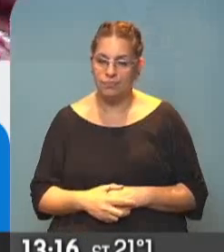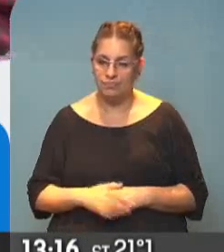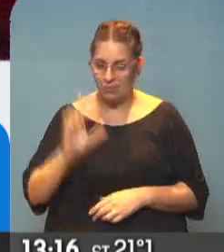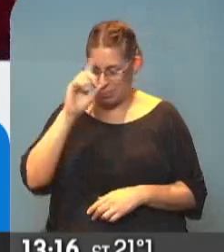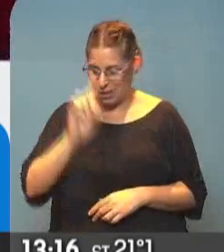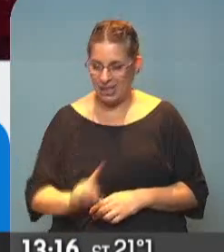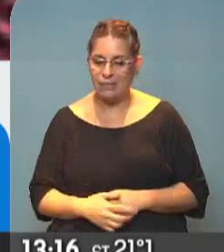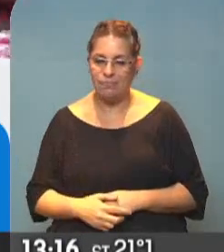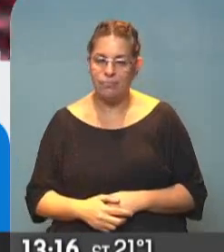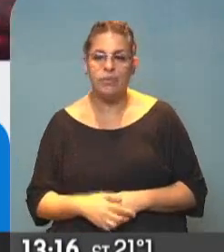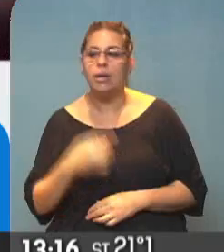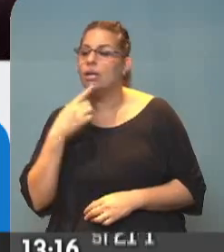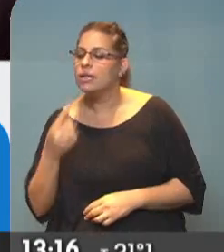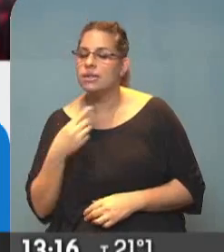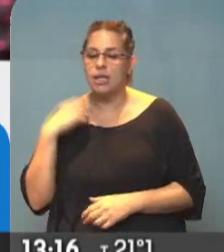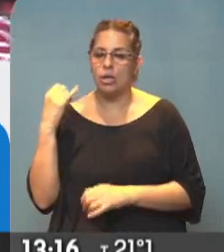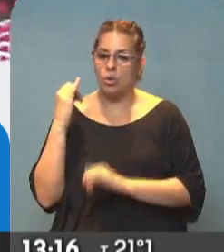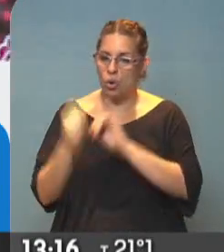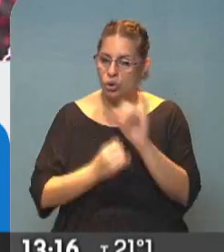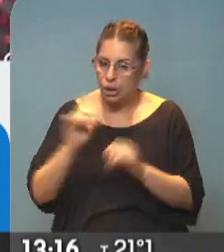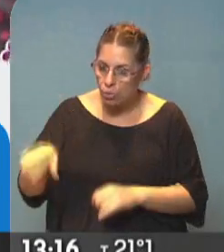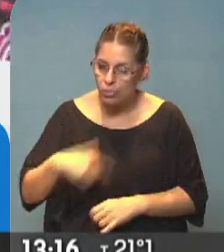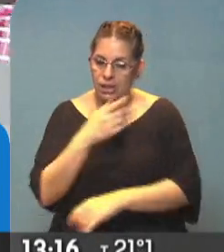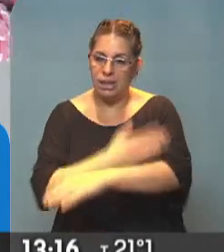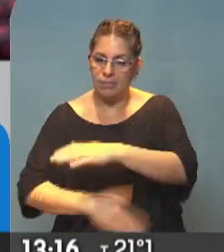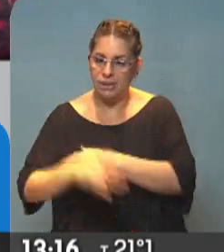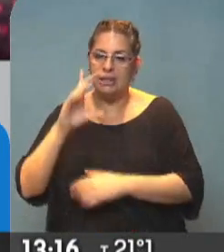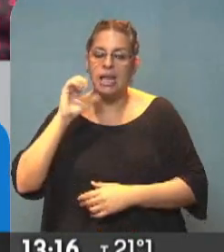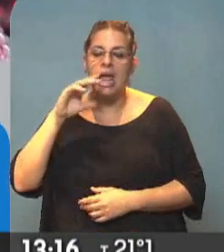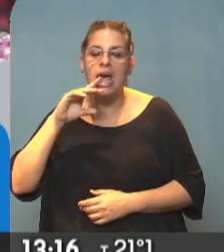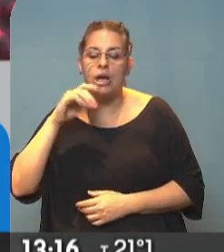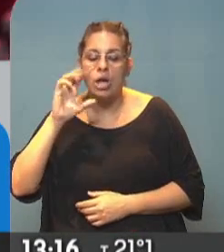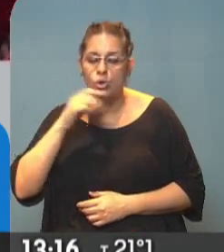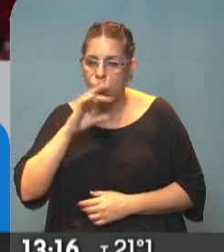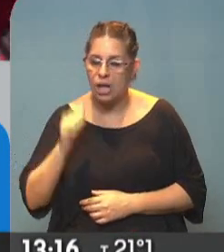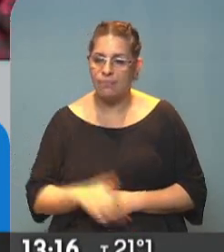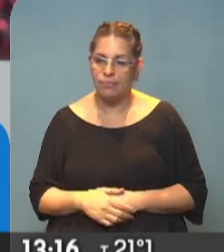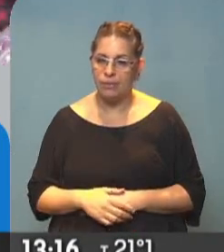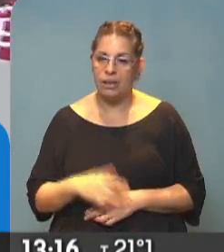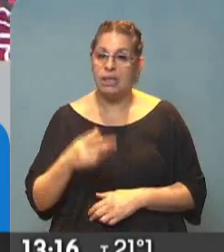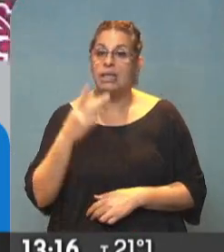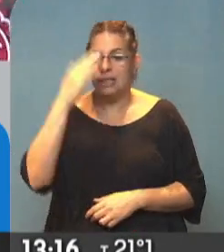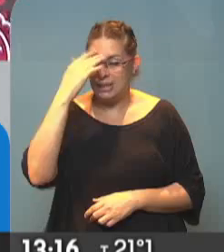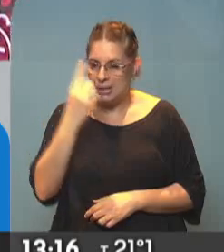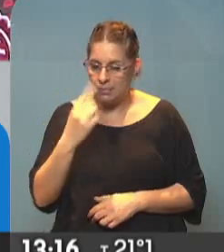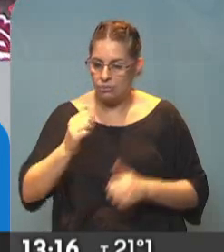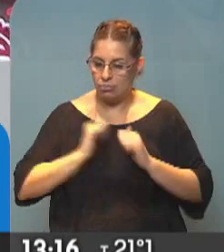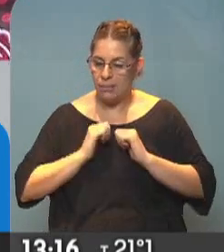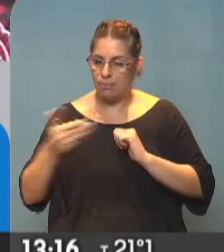loco lo que estoy viviendo. Contá la historia, ¿cómo es que tenés la camiseta del Laucha Costa? Él, en el antetiempo, se acercó a pedirme el agua